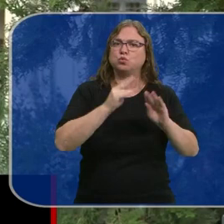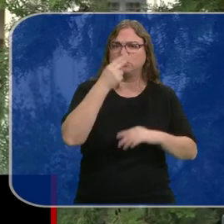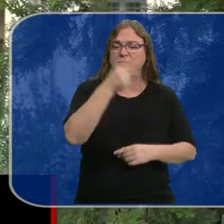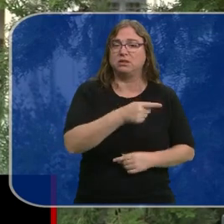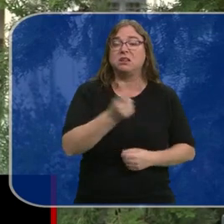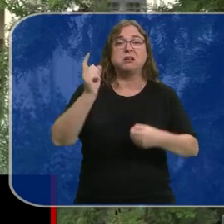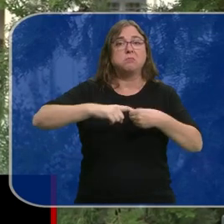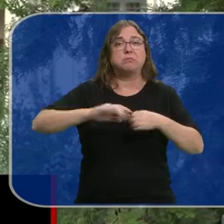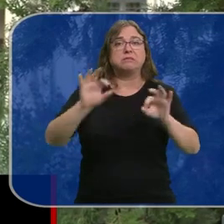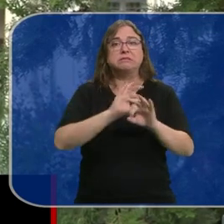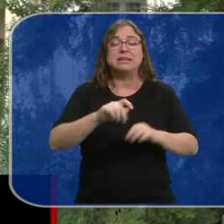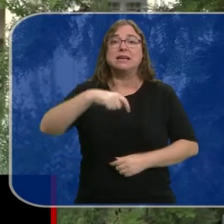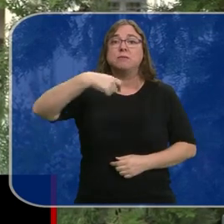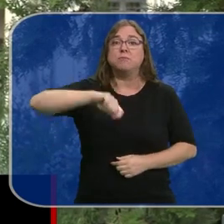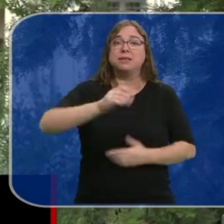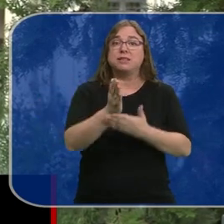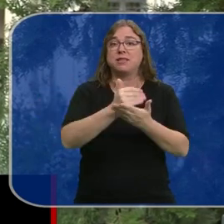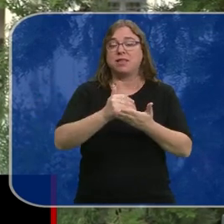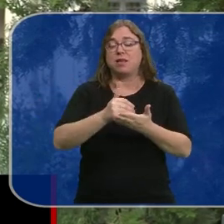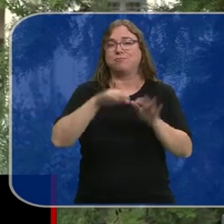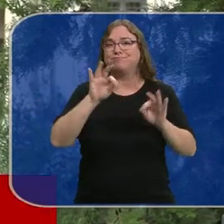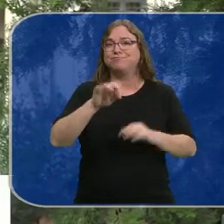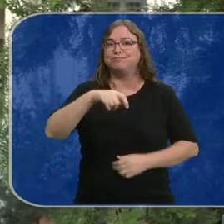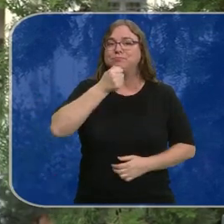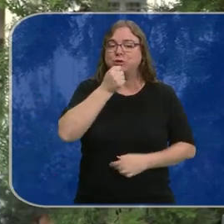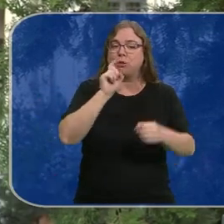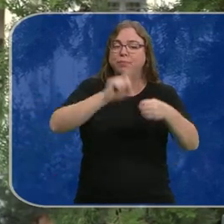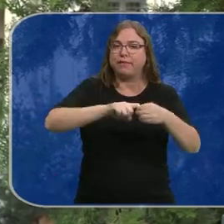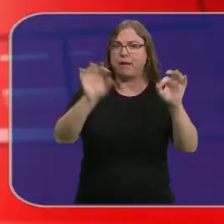asistirá ninguno de los tres presidentes autonómicos del Partido Socialista.